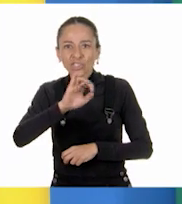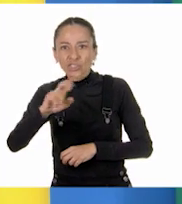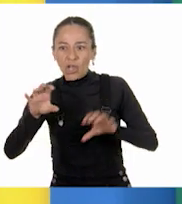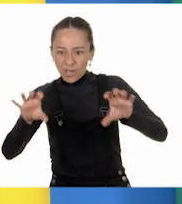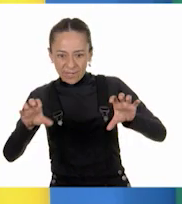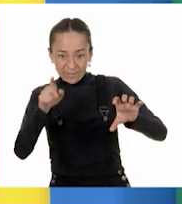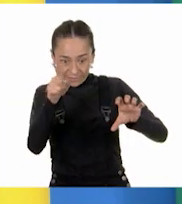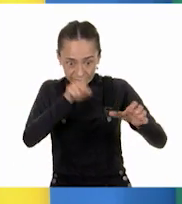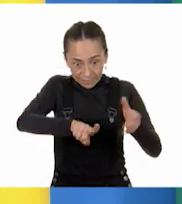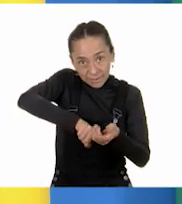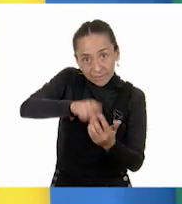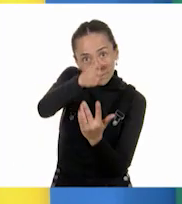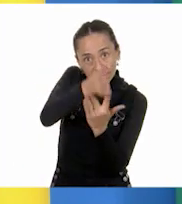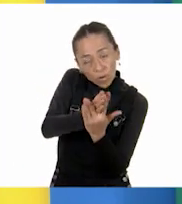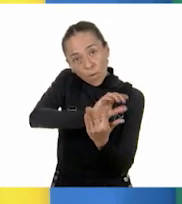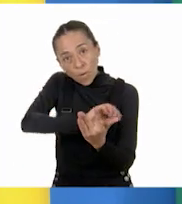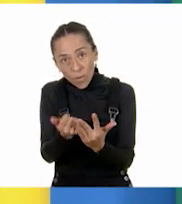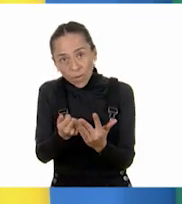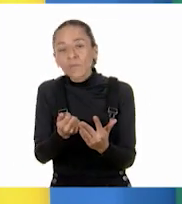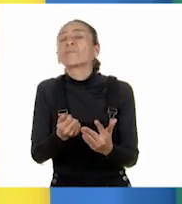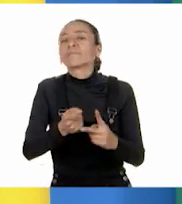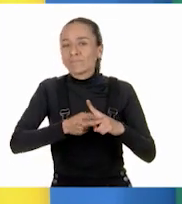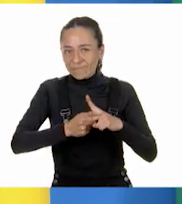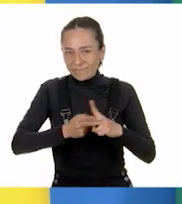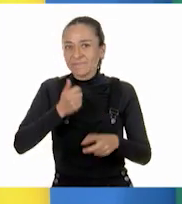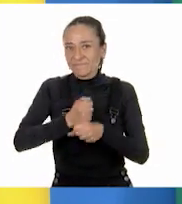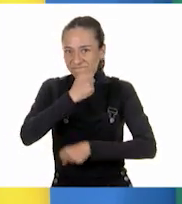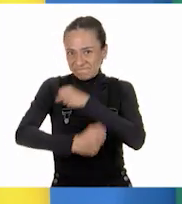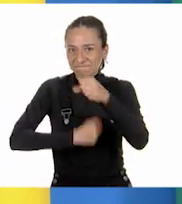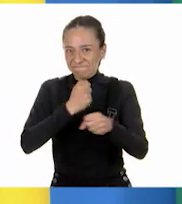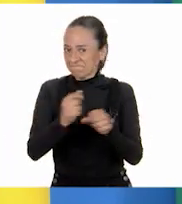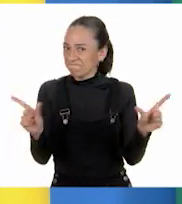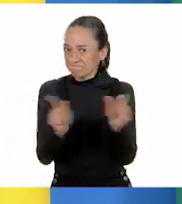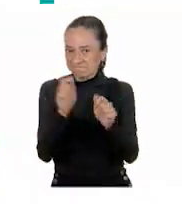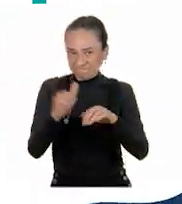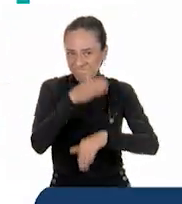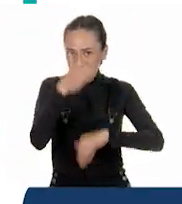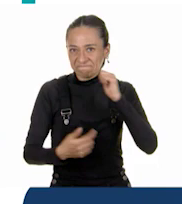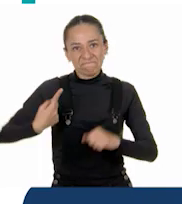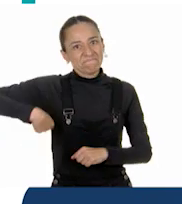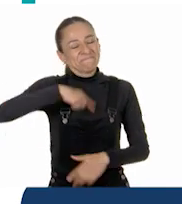de matemáticas de sexto grado. Y espero que lo hayan disfrutado tanto como nosotros.